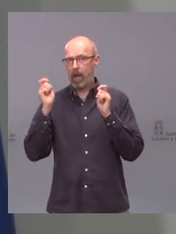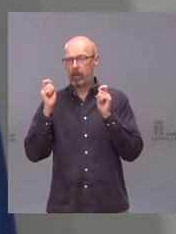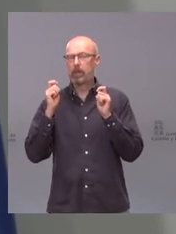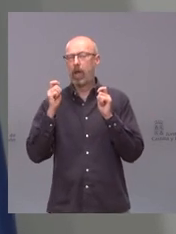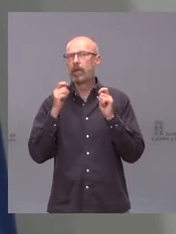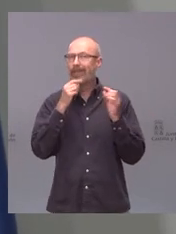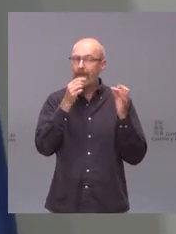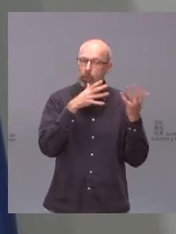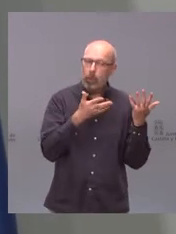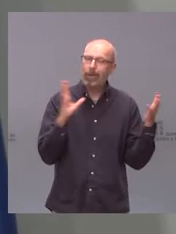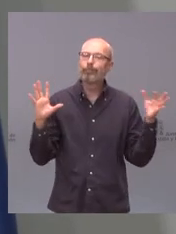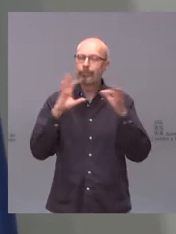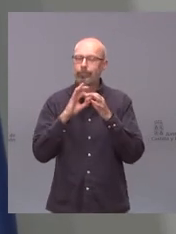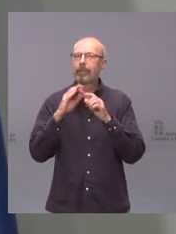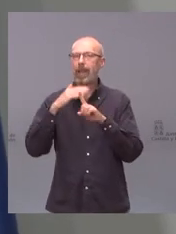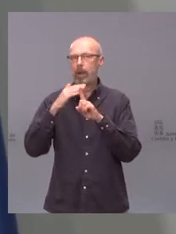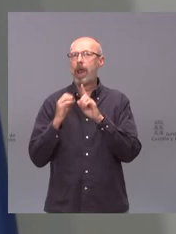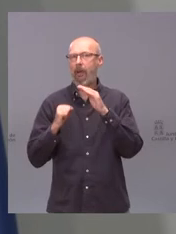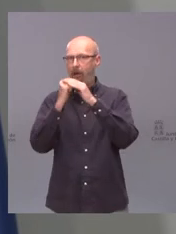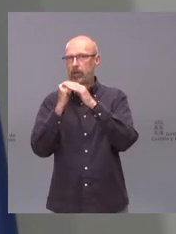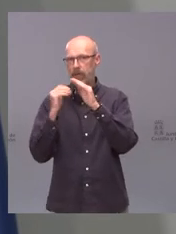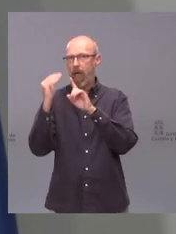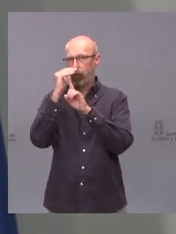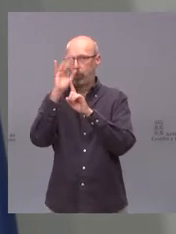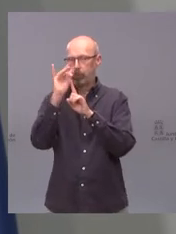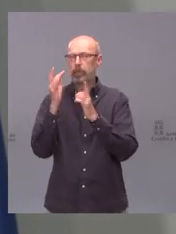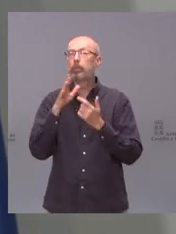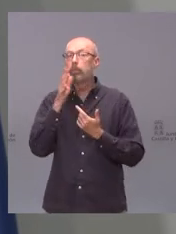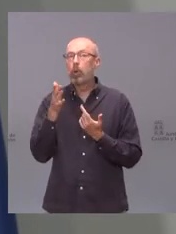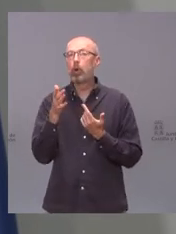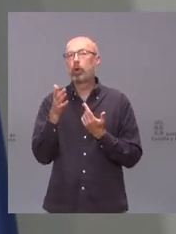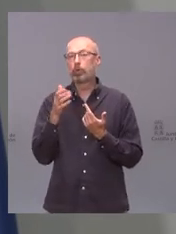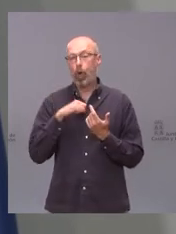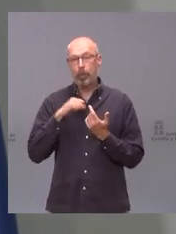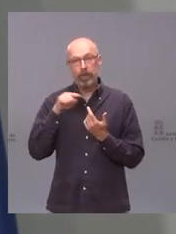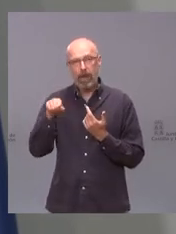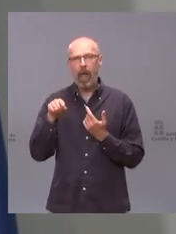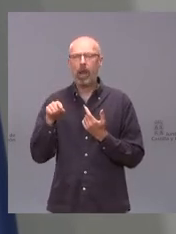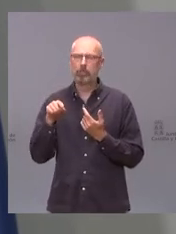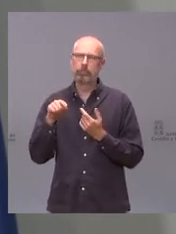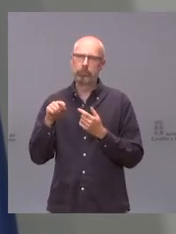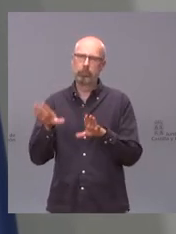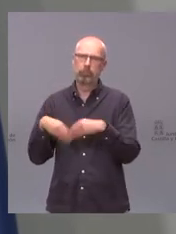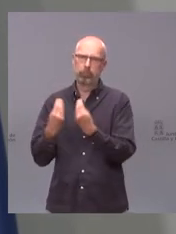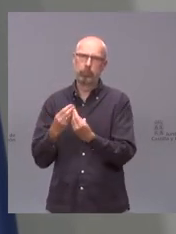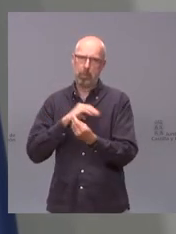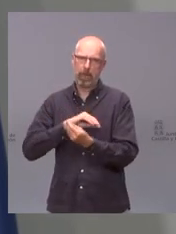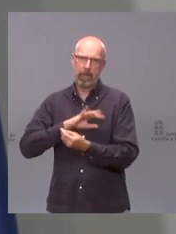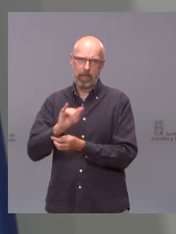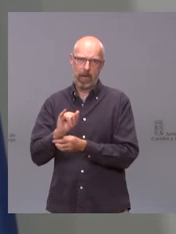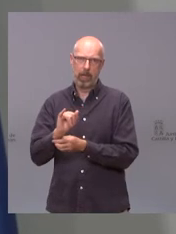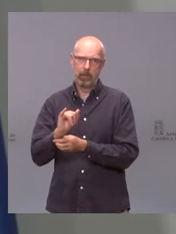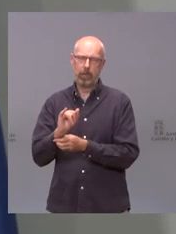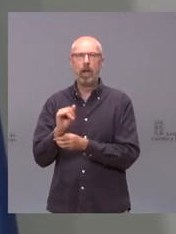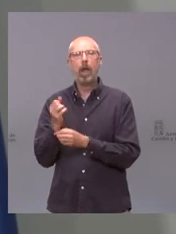porque tiene una ocupación de críticos alta aunque tiene una ocupación